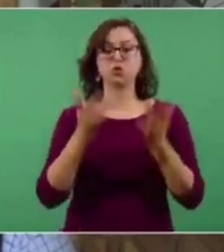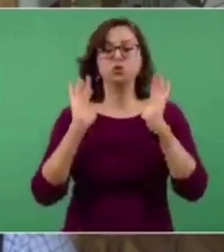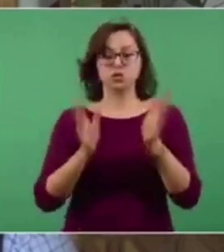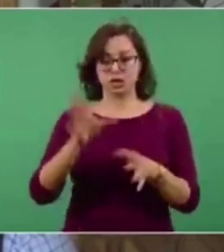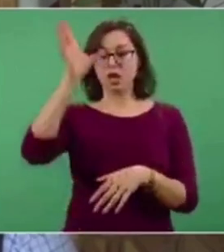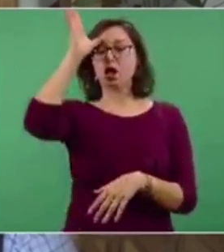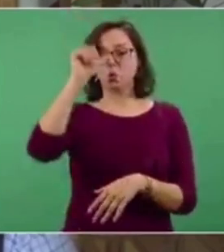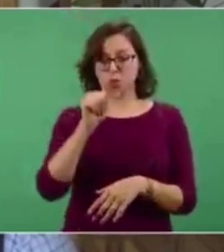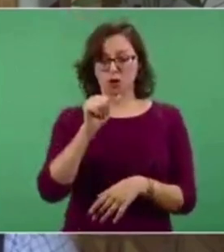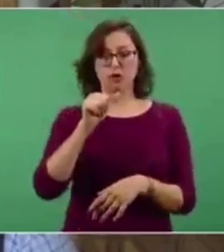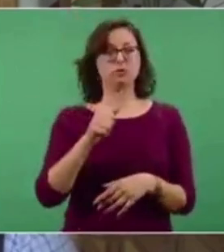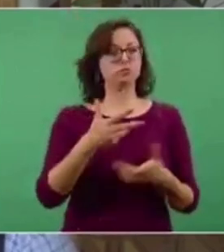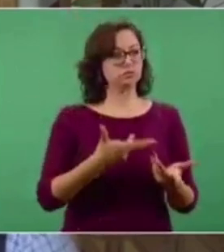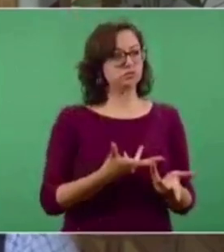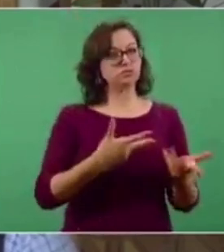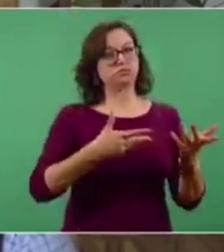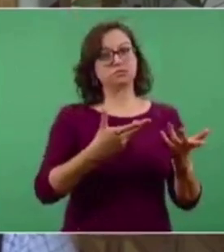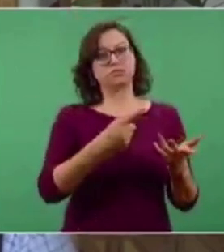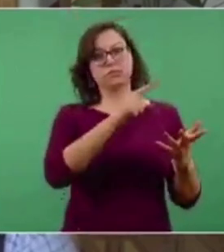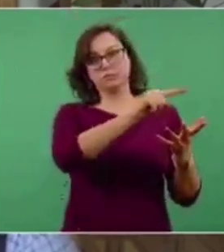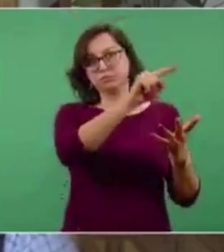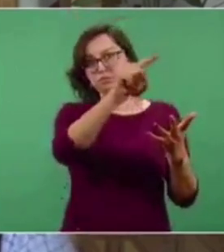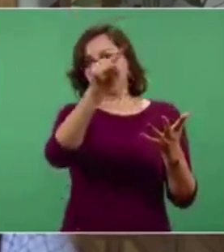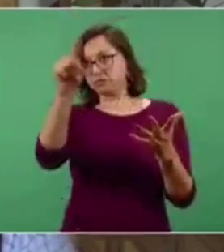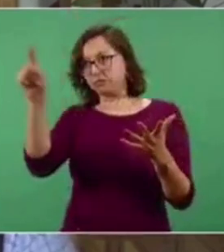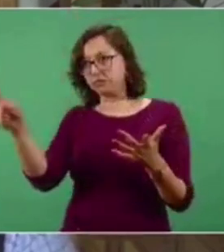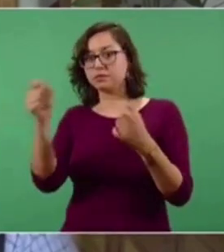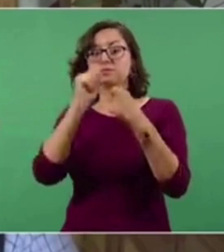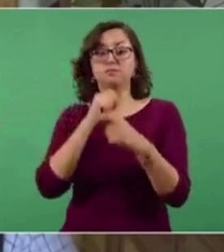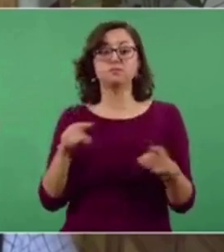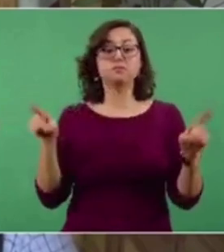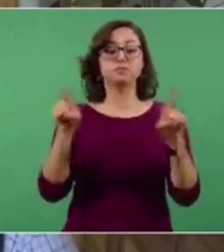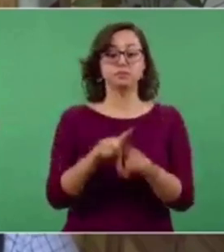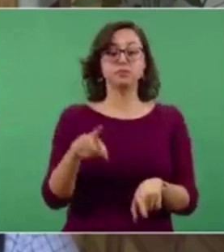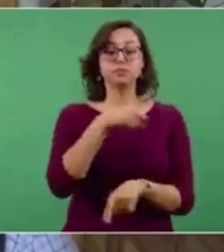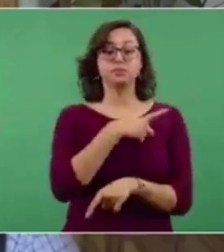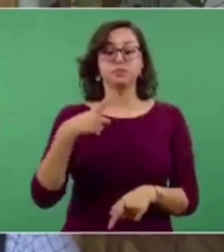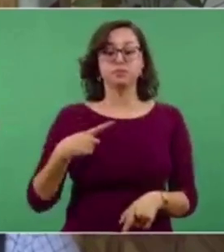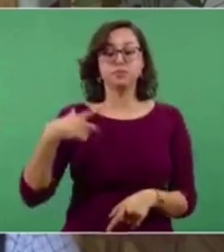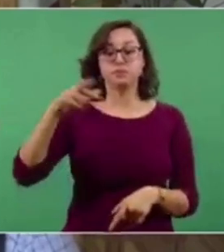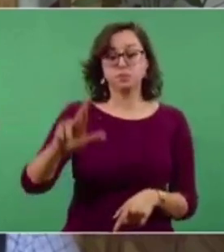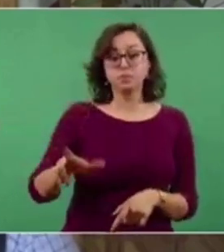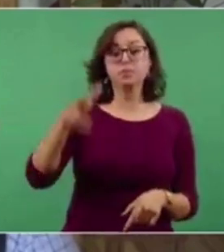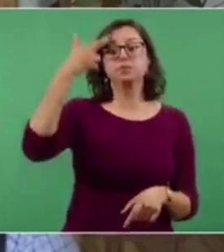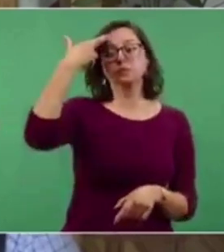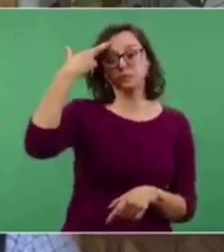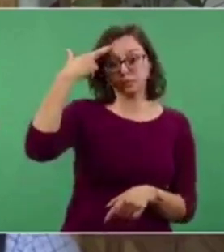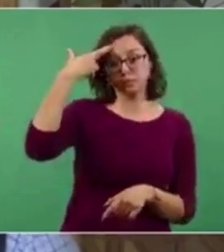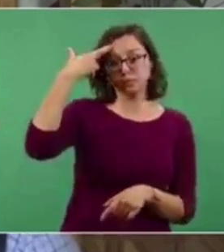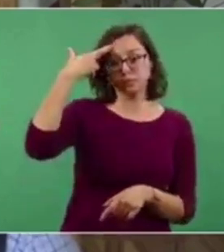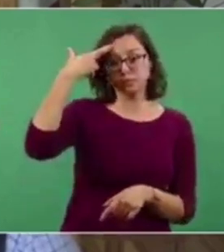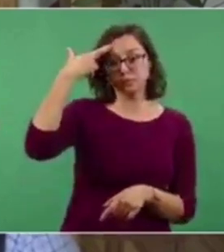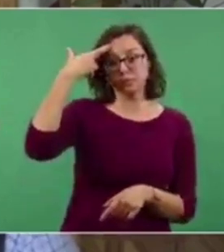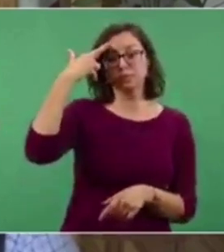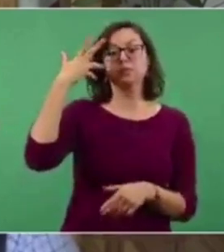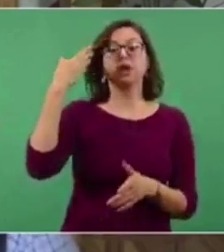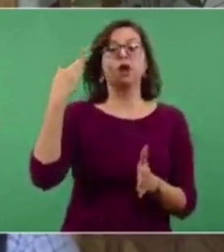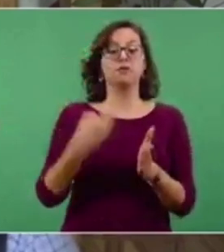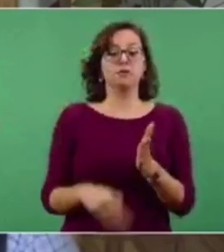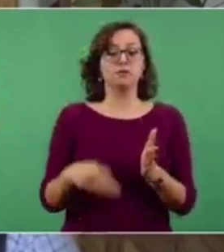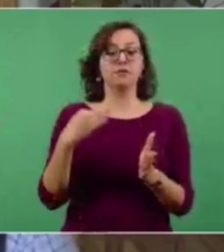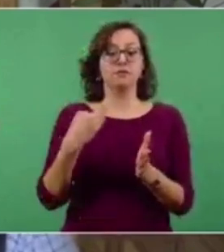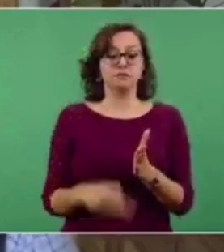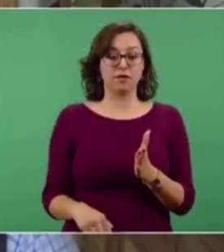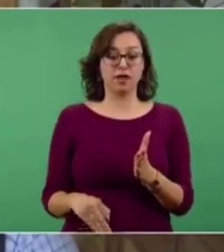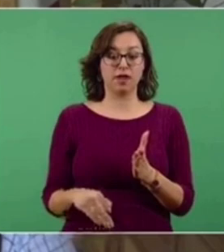cada una de las farmacéuticas, sin recordar, o mejor dicho, recordando que todavía tenemos pendiente que